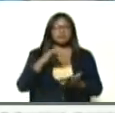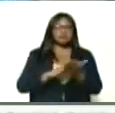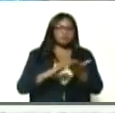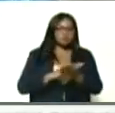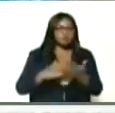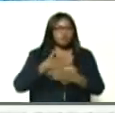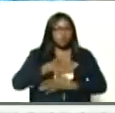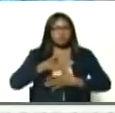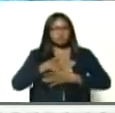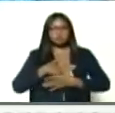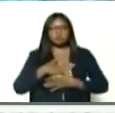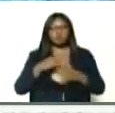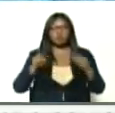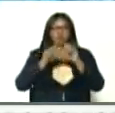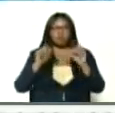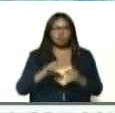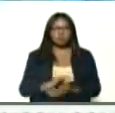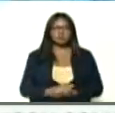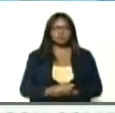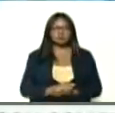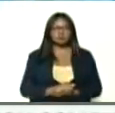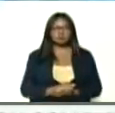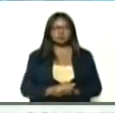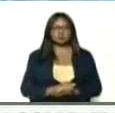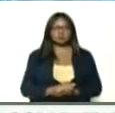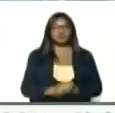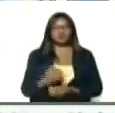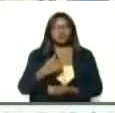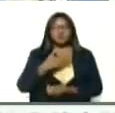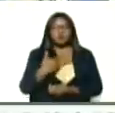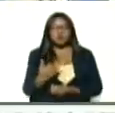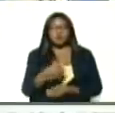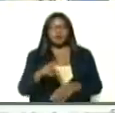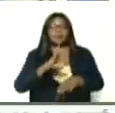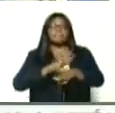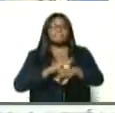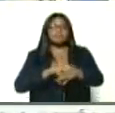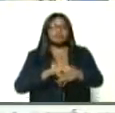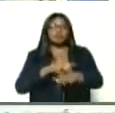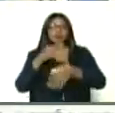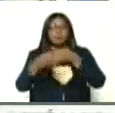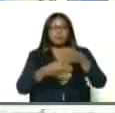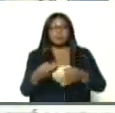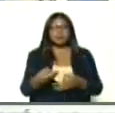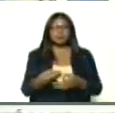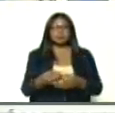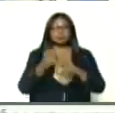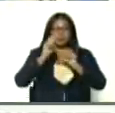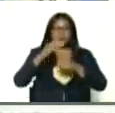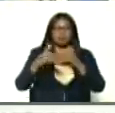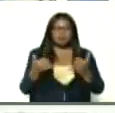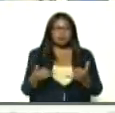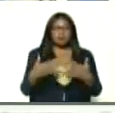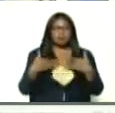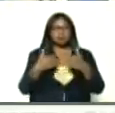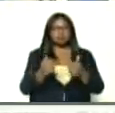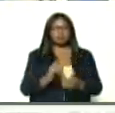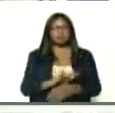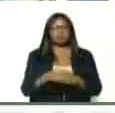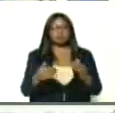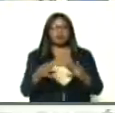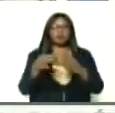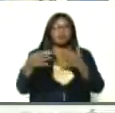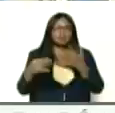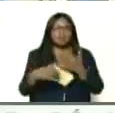condición, de moderado, a leve, yo quiero que sea, el doctor, Franci Lizardo, quien es la autoridad, de salud, quien es los detalles,